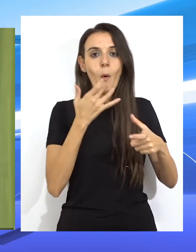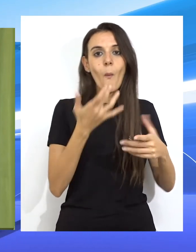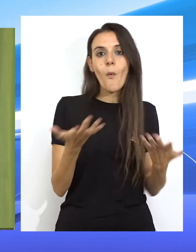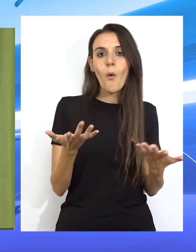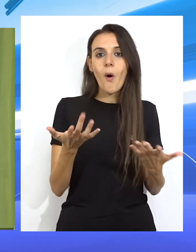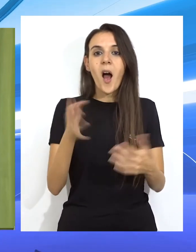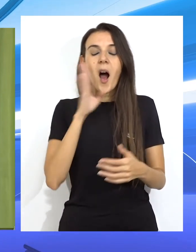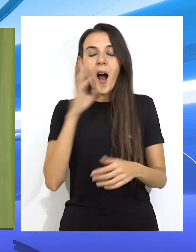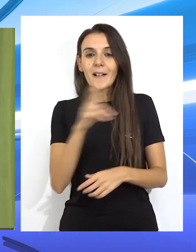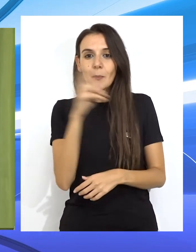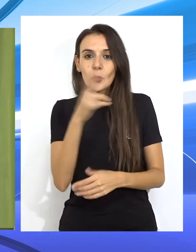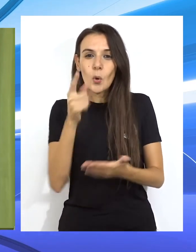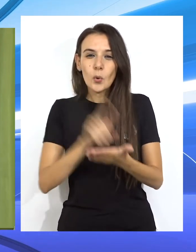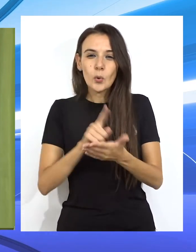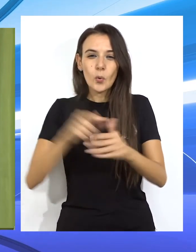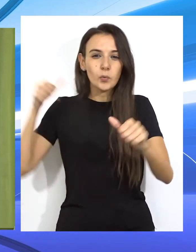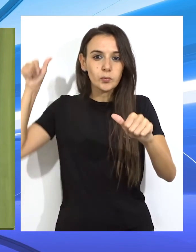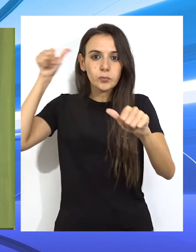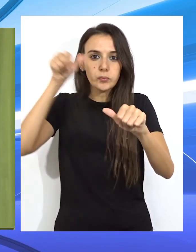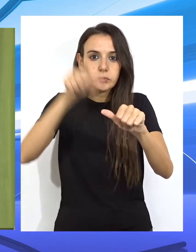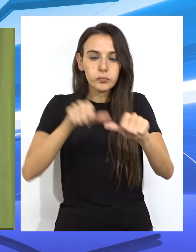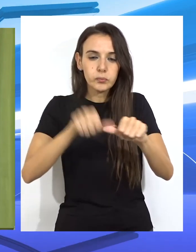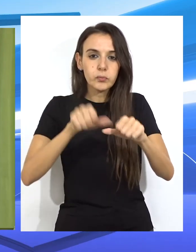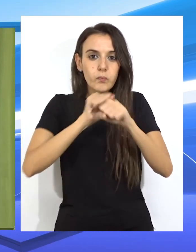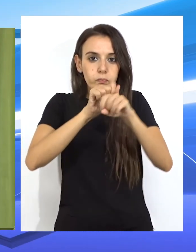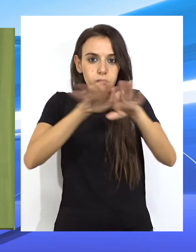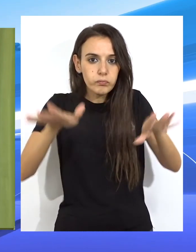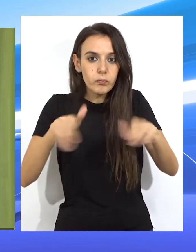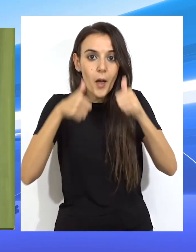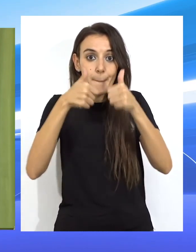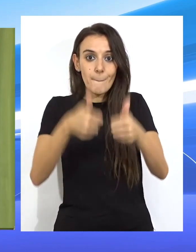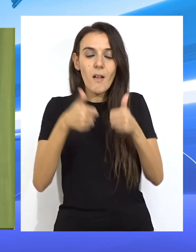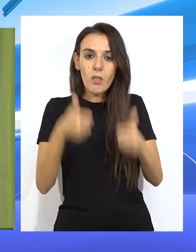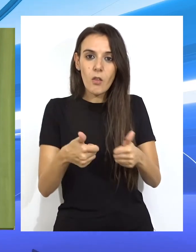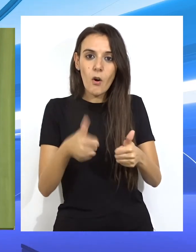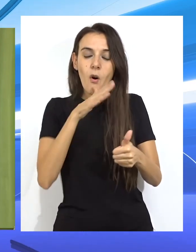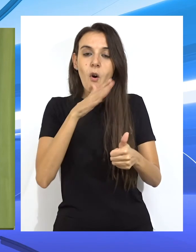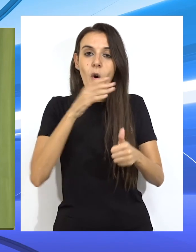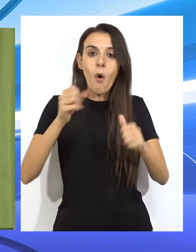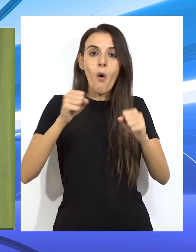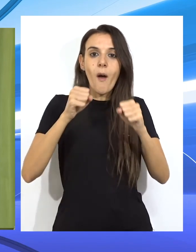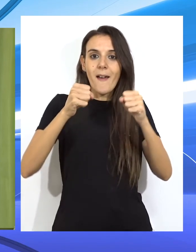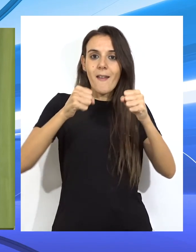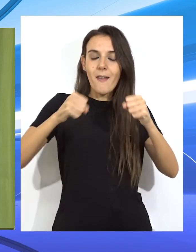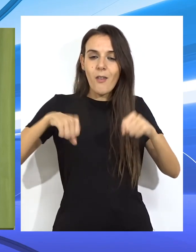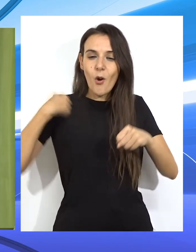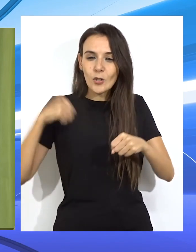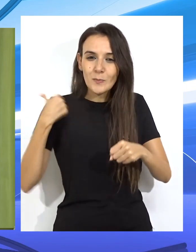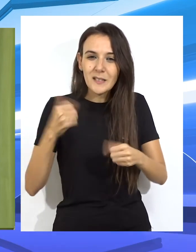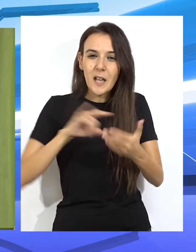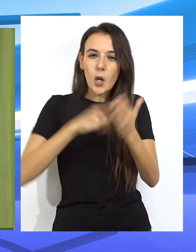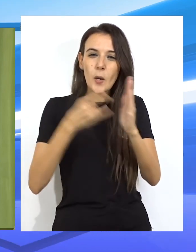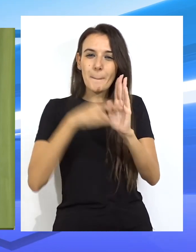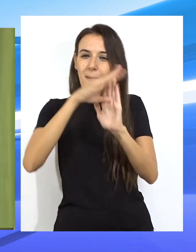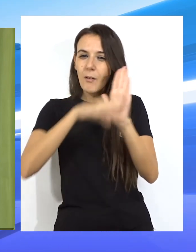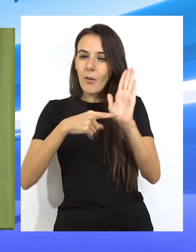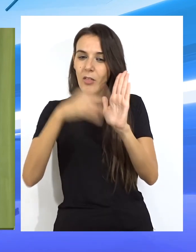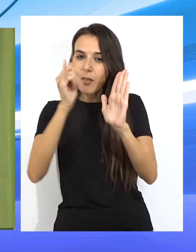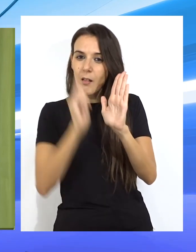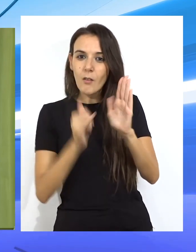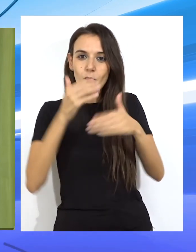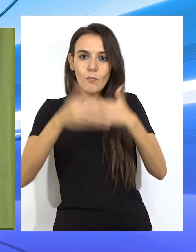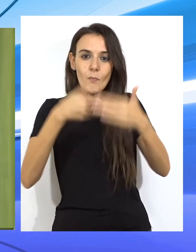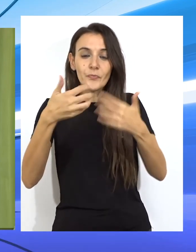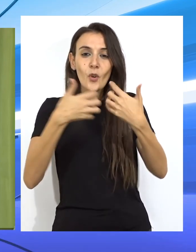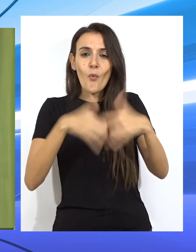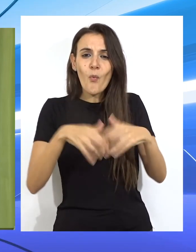Como venimos insistiendo desde que empezó la pandemia, los datos del hospital con el plan de contingencia que tiene